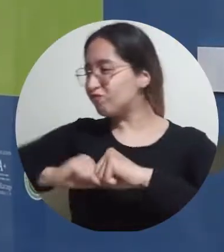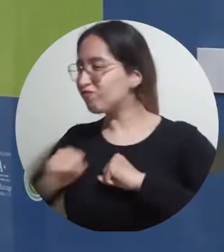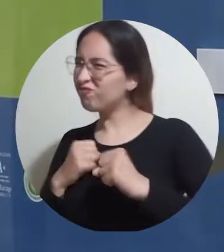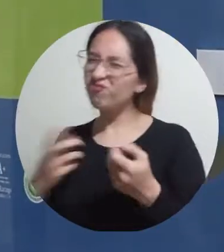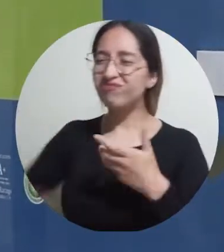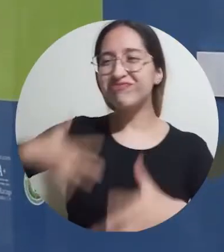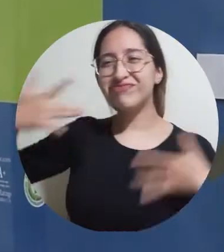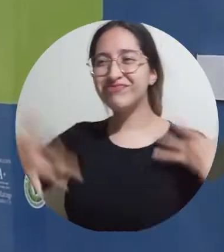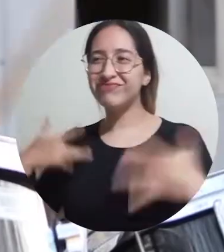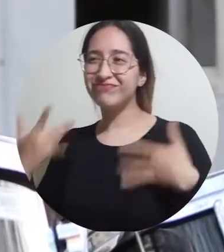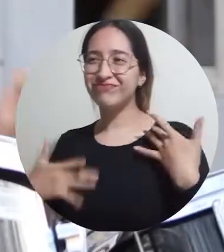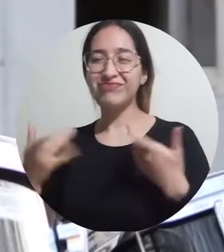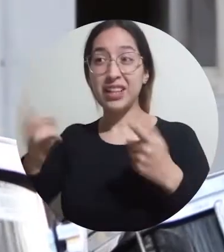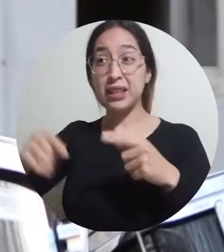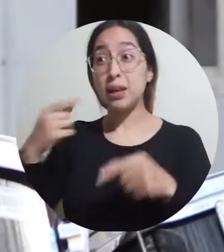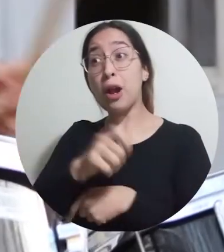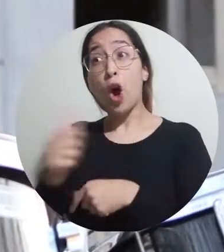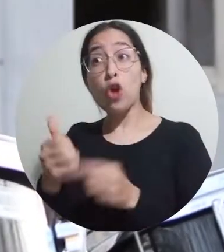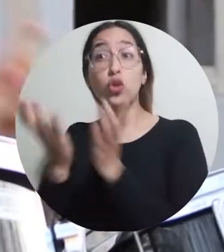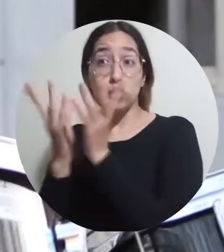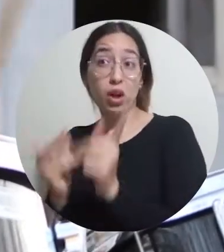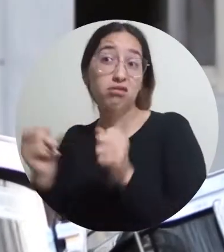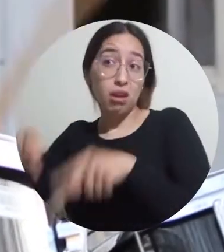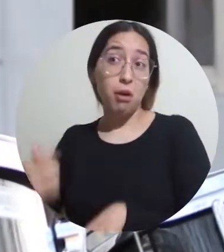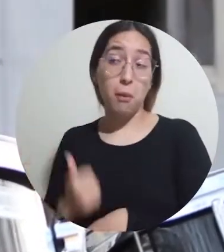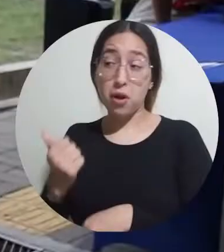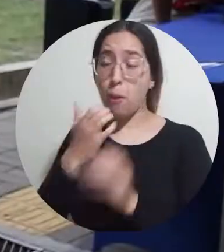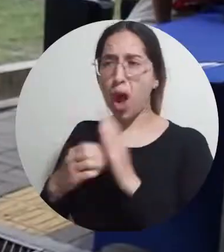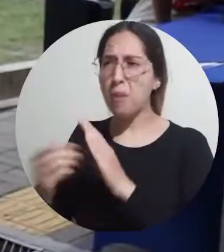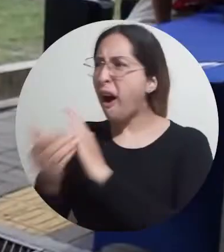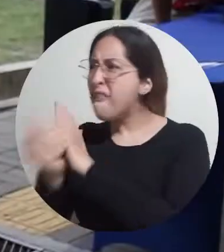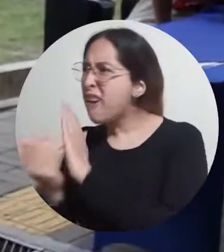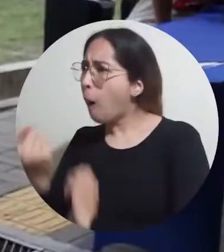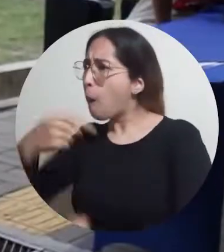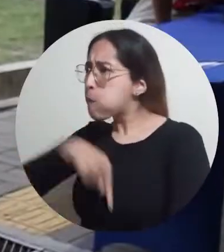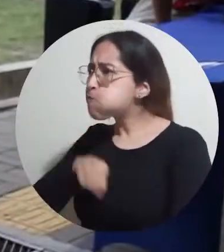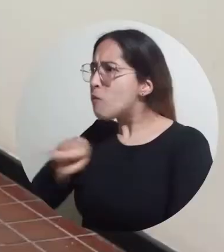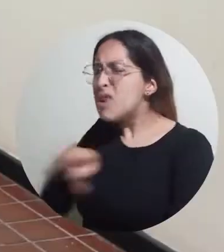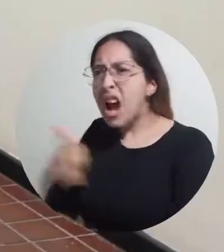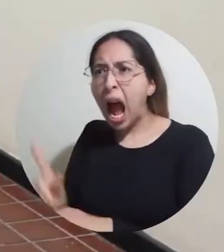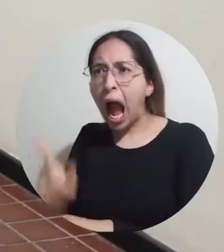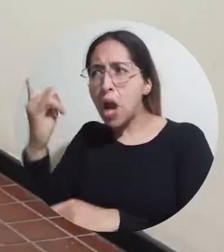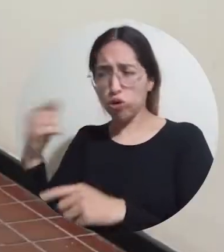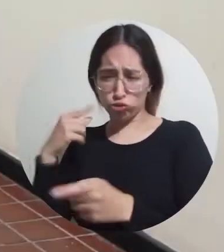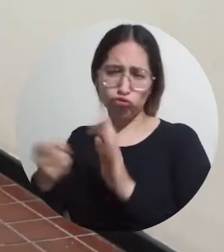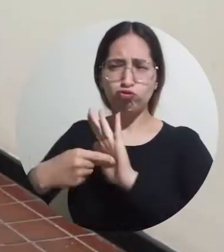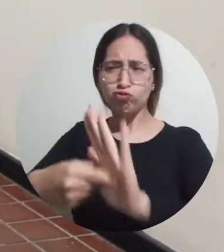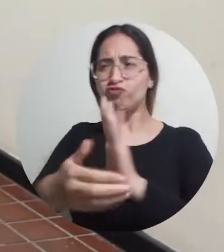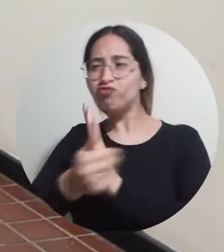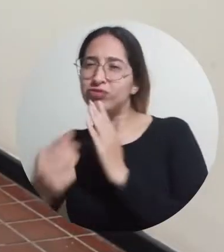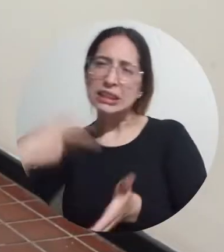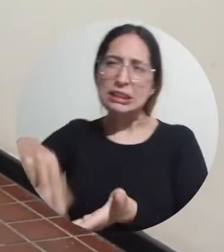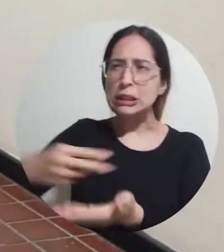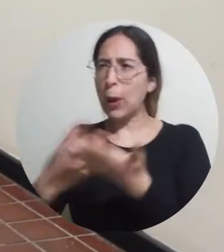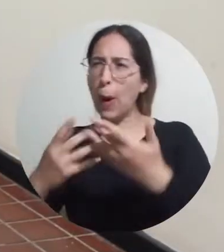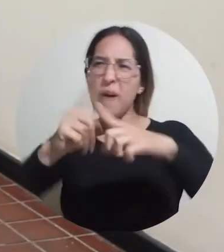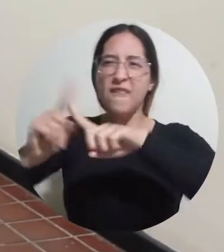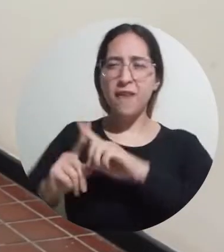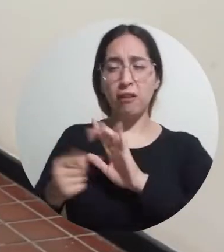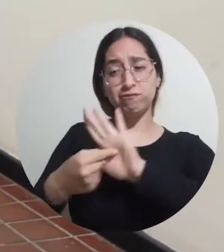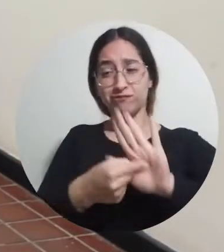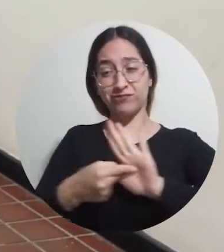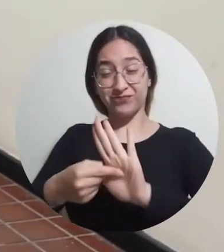cabida a los estudiantes que tengan esos talentos que no le han demostrado a los demás. Hemos tenido el éxito